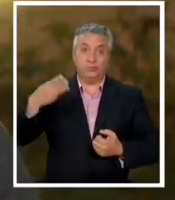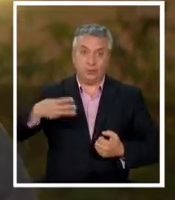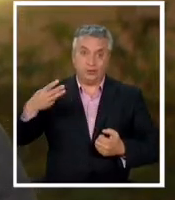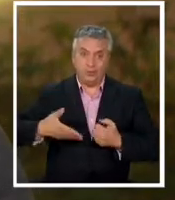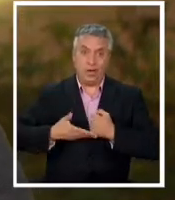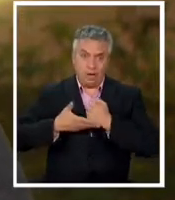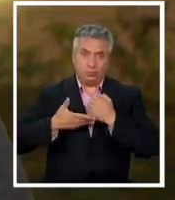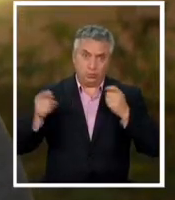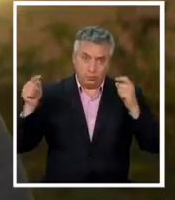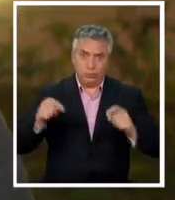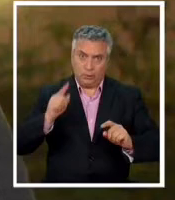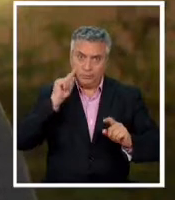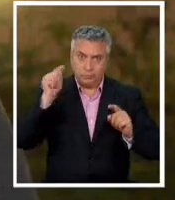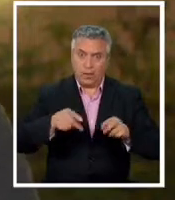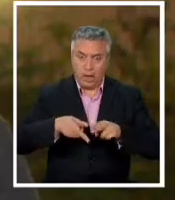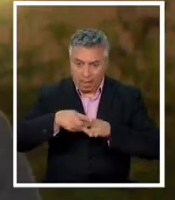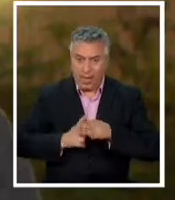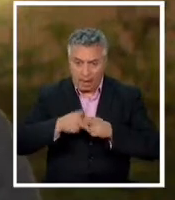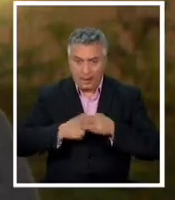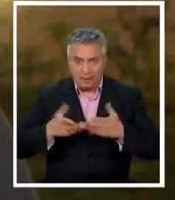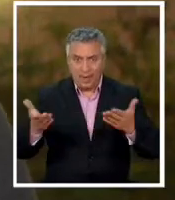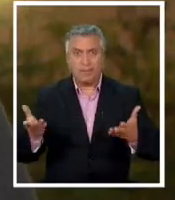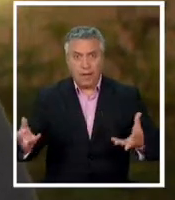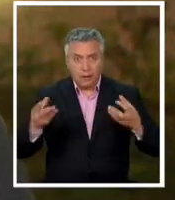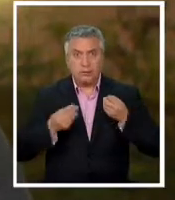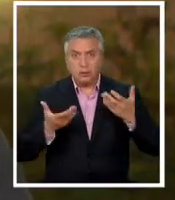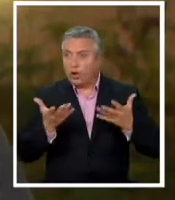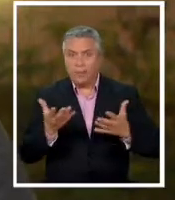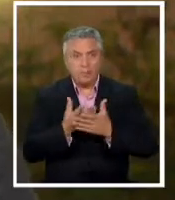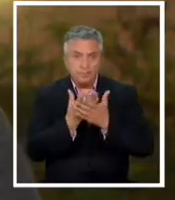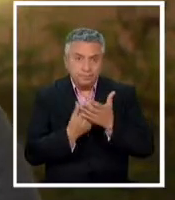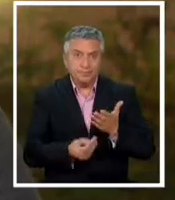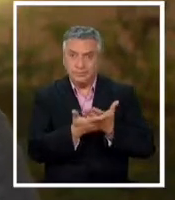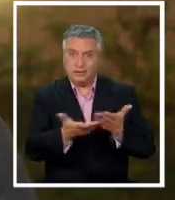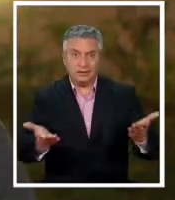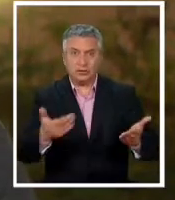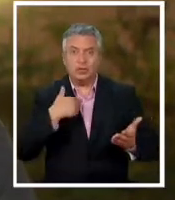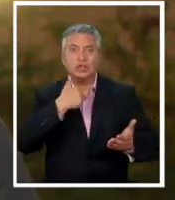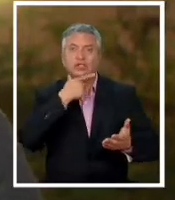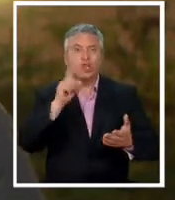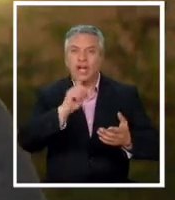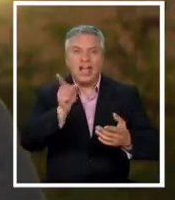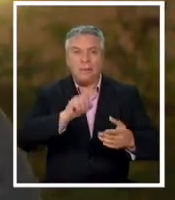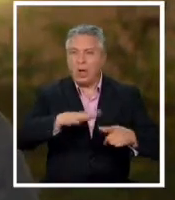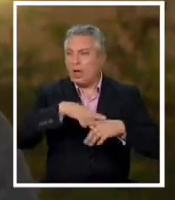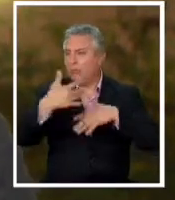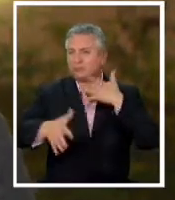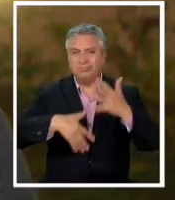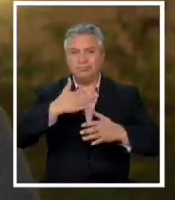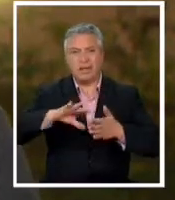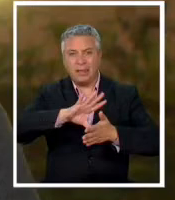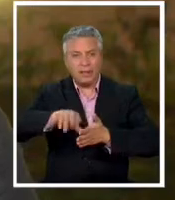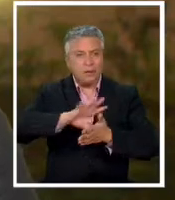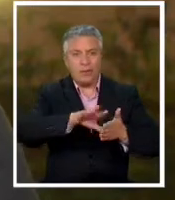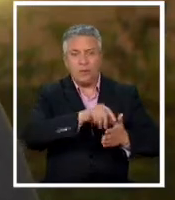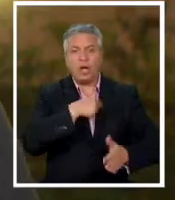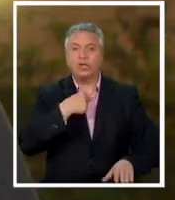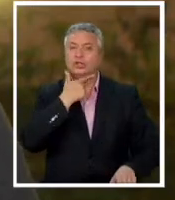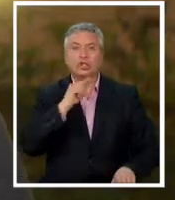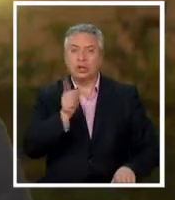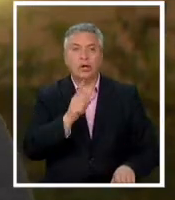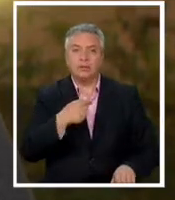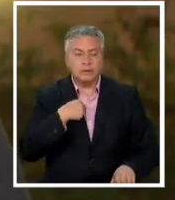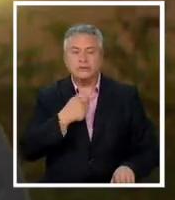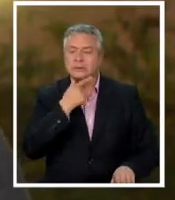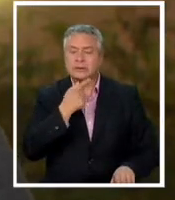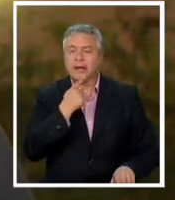y que nos dé las herramientas para poder combatir un poco esto o sea no queremos vandalismo no queremos delincuencia lo único que pedimos es